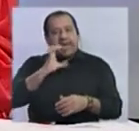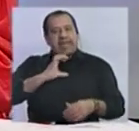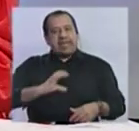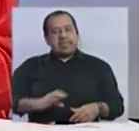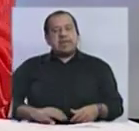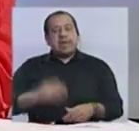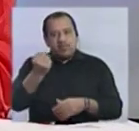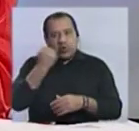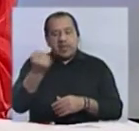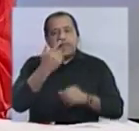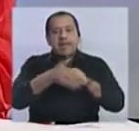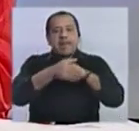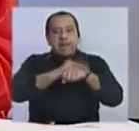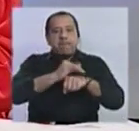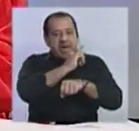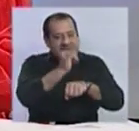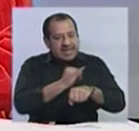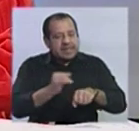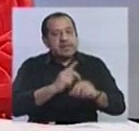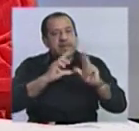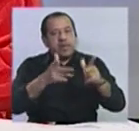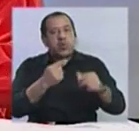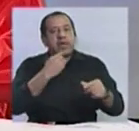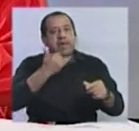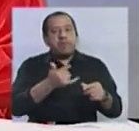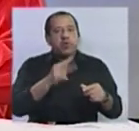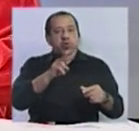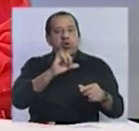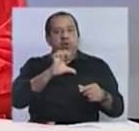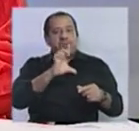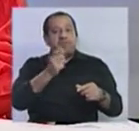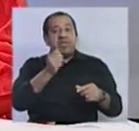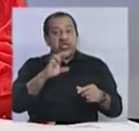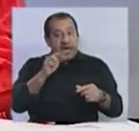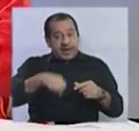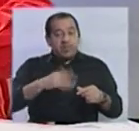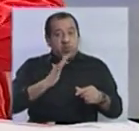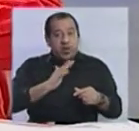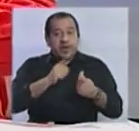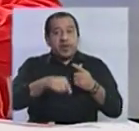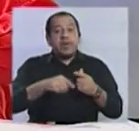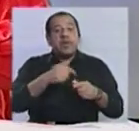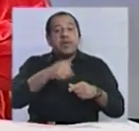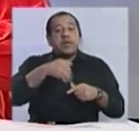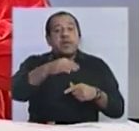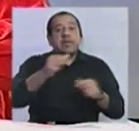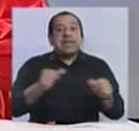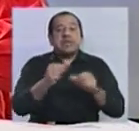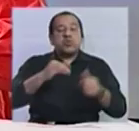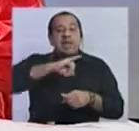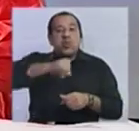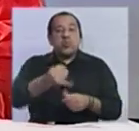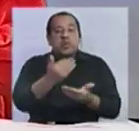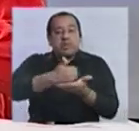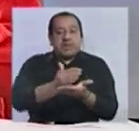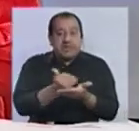Tanto Daniel Martínez, poniendo como ejemplo todo el trabajo hacia adelante que hizo en la Junta Departamental